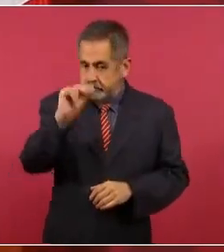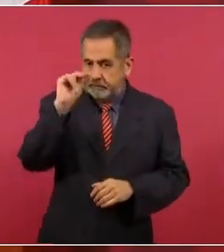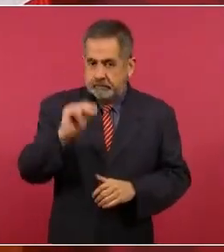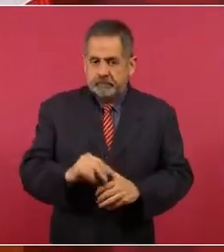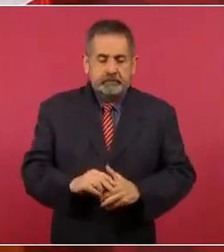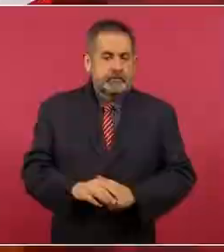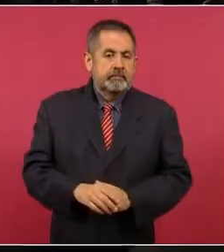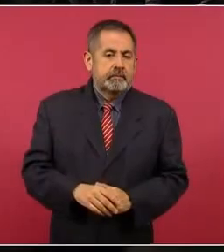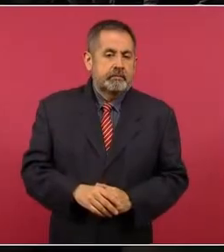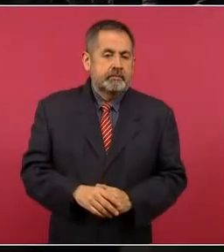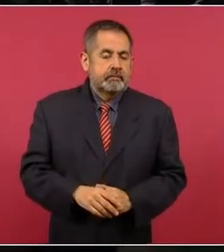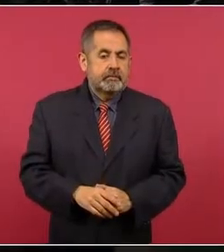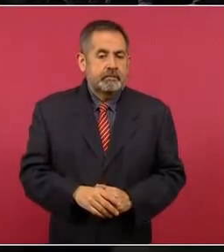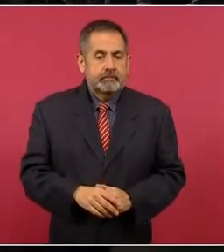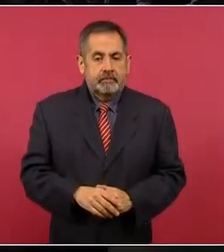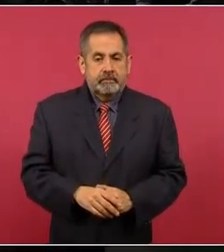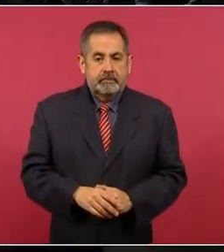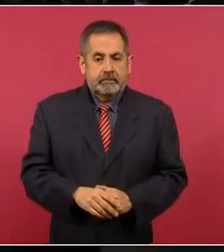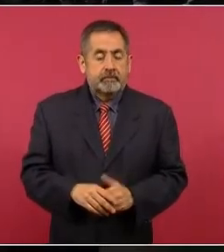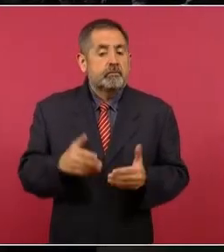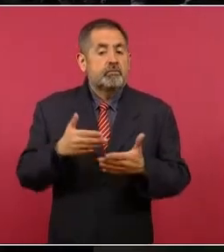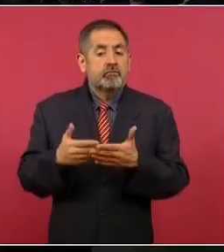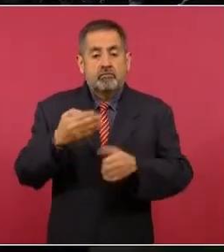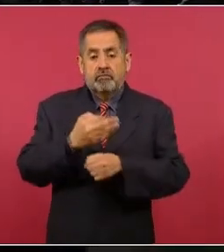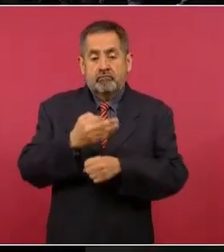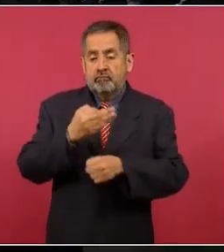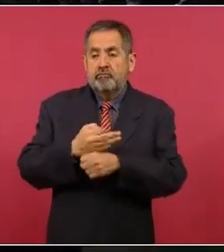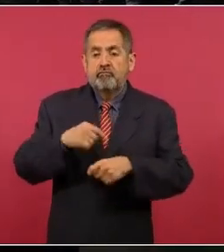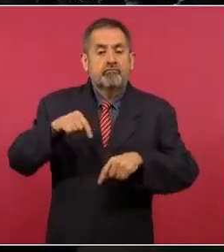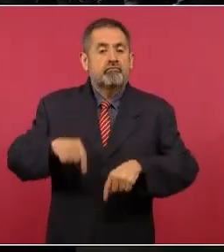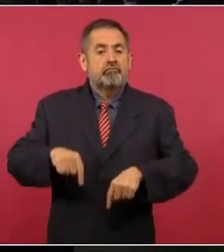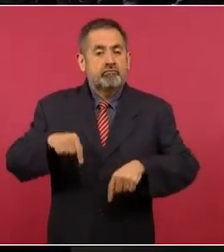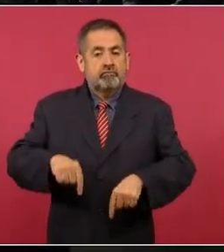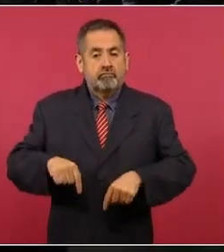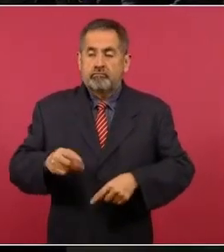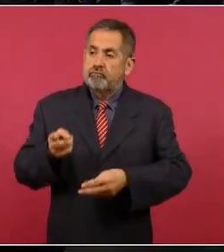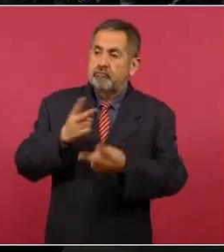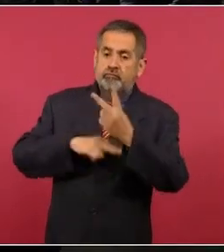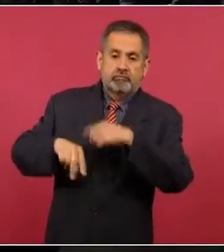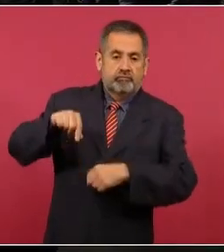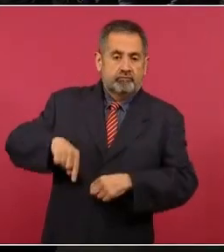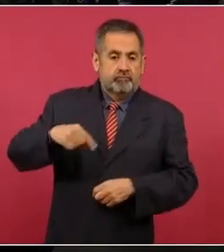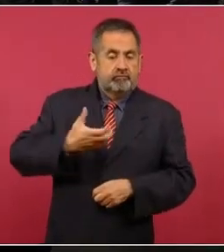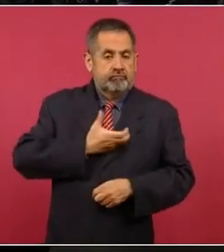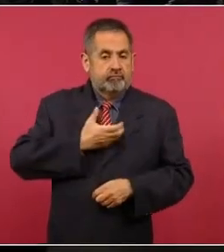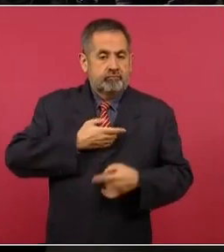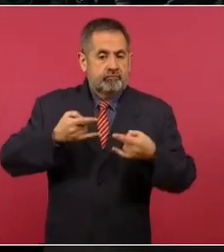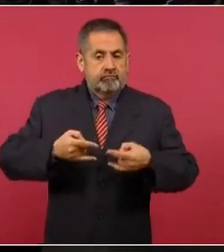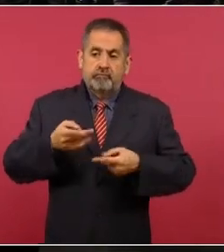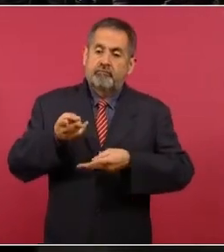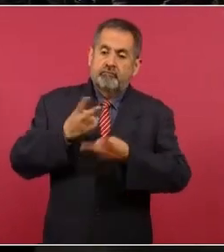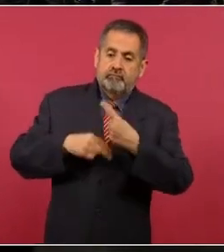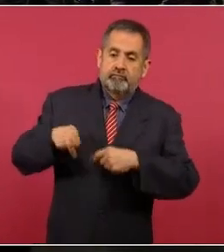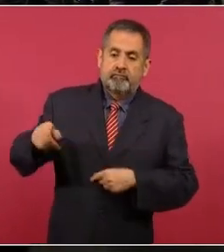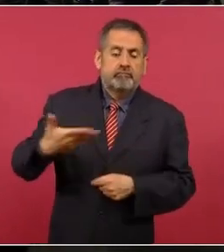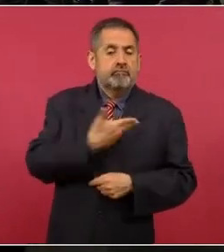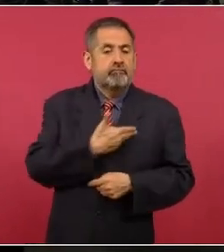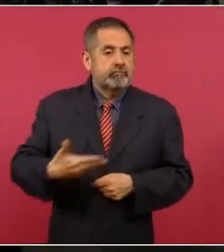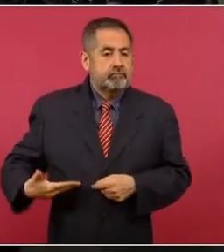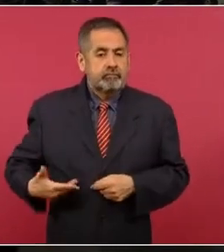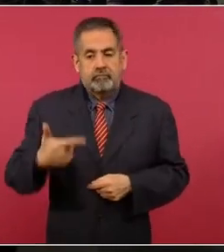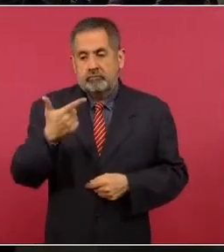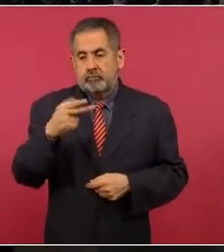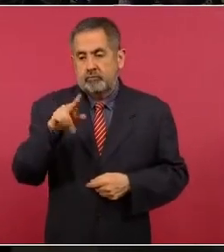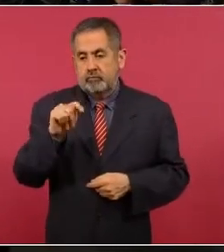Hoy vamos a recibir aquí en Palacio al presidente Gustavo Petro,